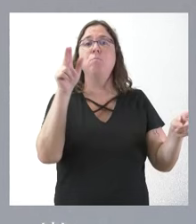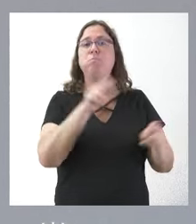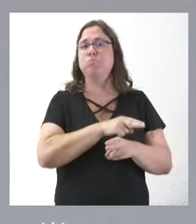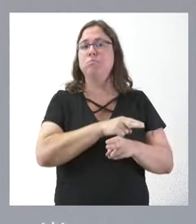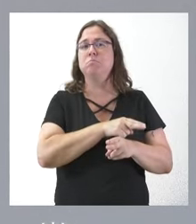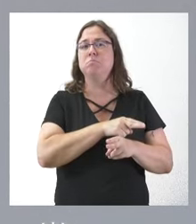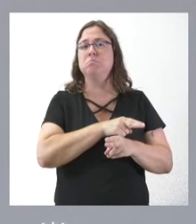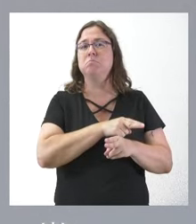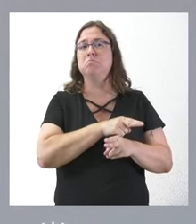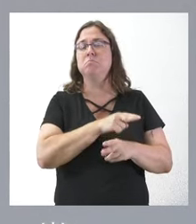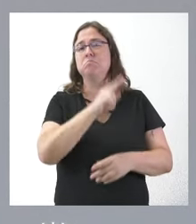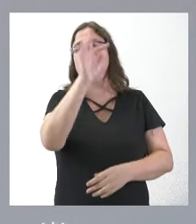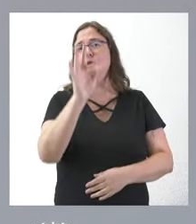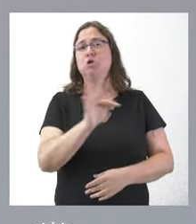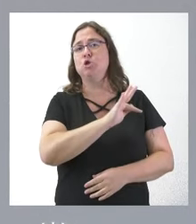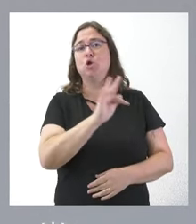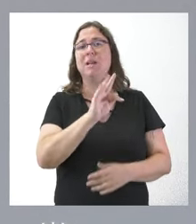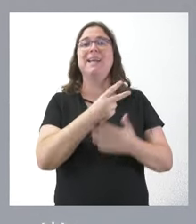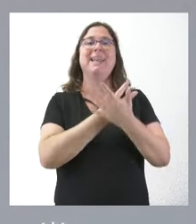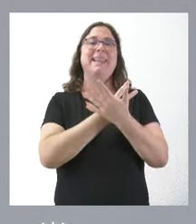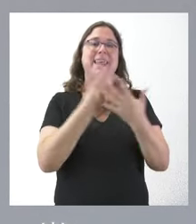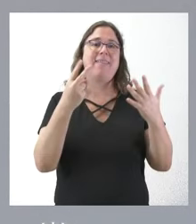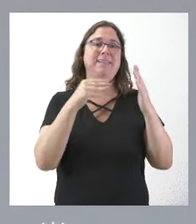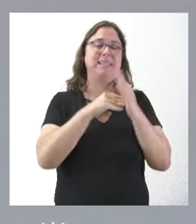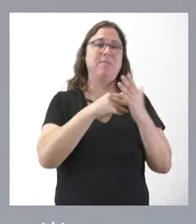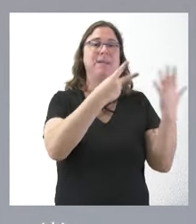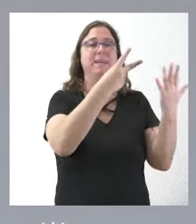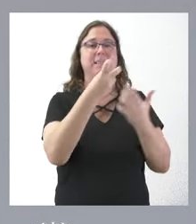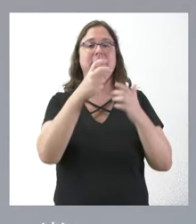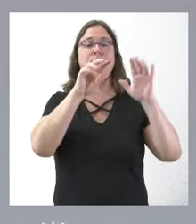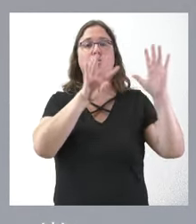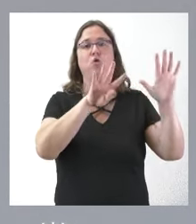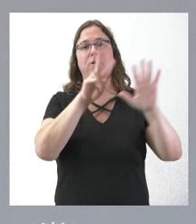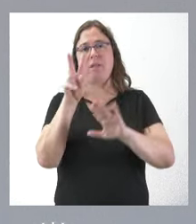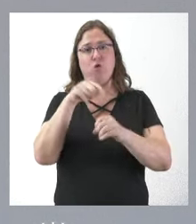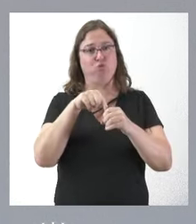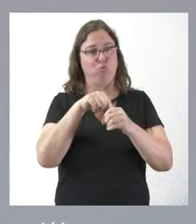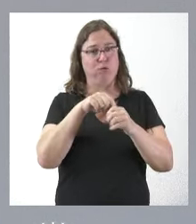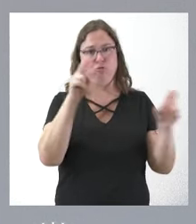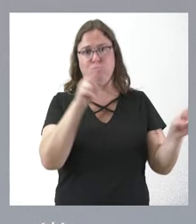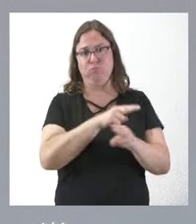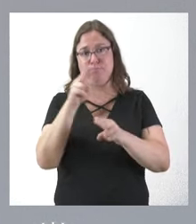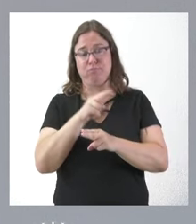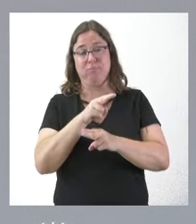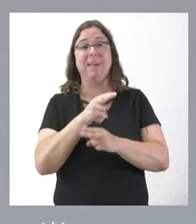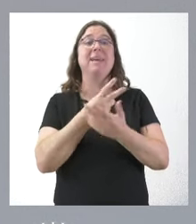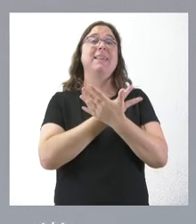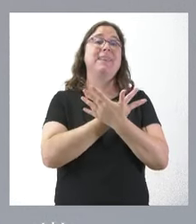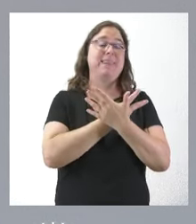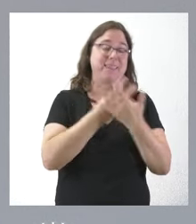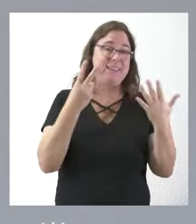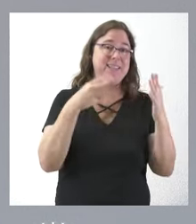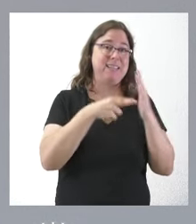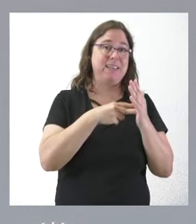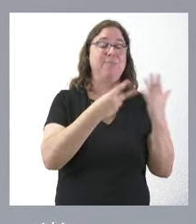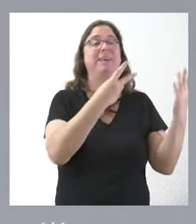abarcan un total de 17.792 puestos, de 17.792